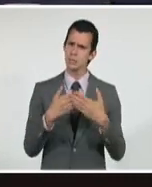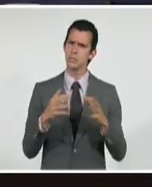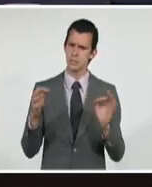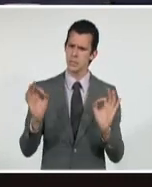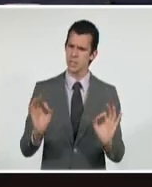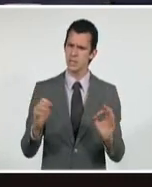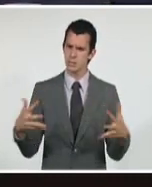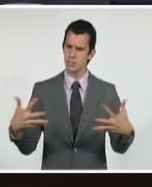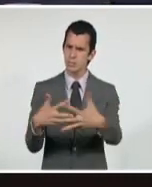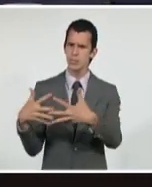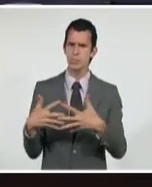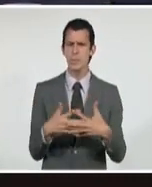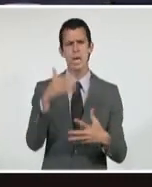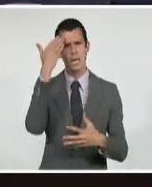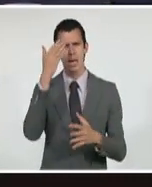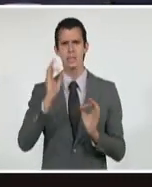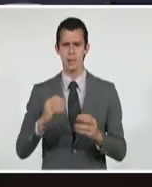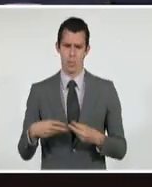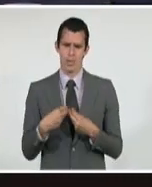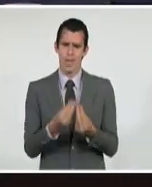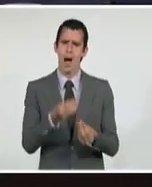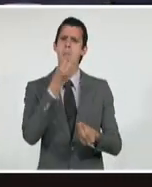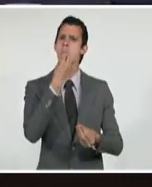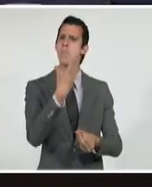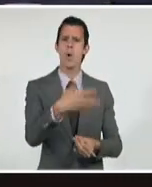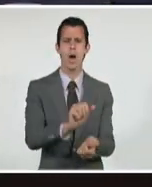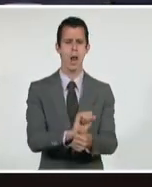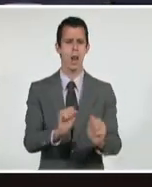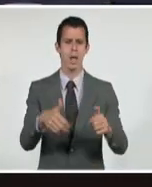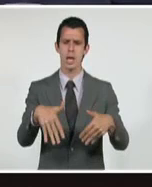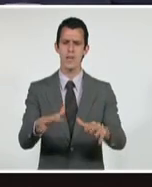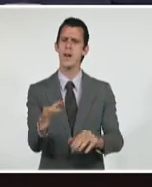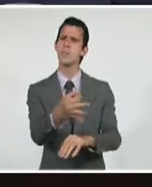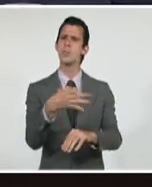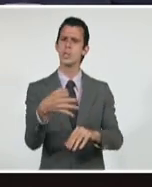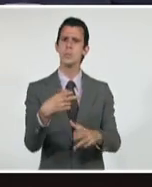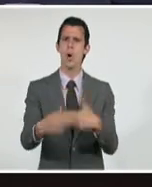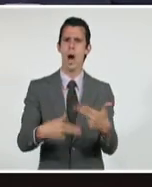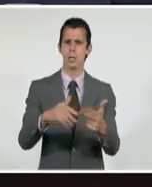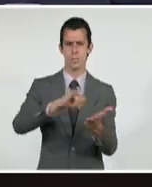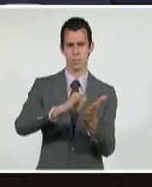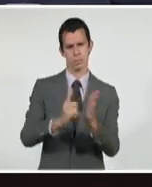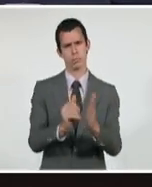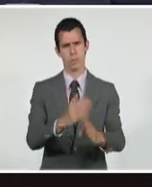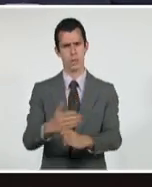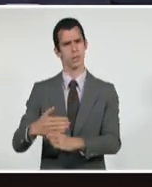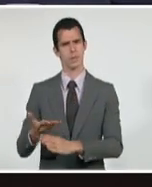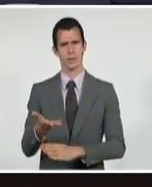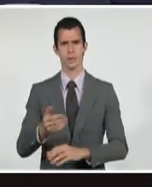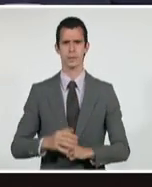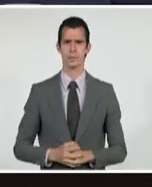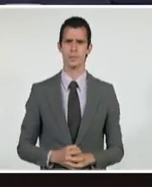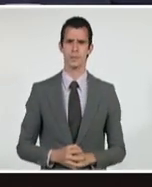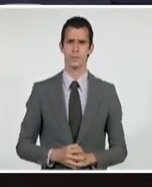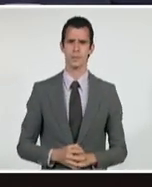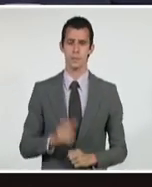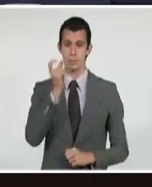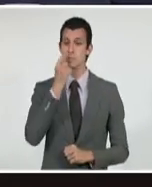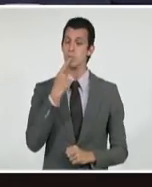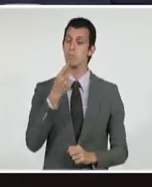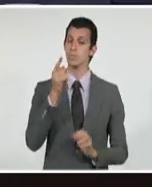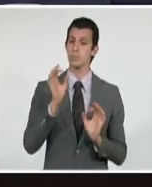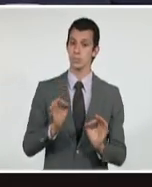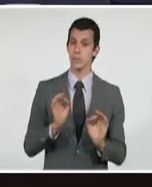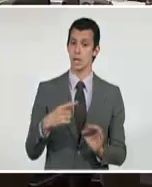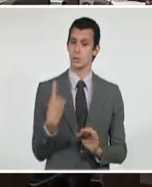y también hay un grupo de transformaciones importantes que están por hacerse. Yo creo que el próximo quinquenio en este sentido es determinante a los efectos de los lineamientos que nos estamos